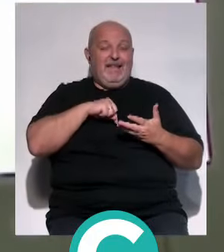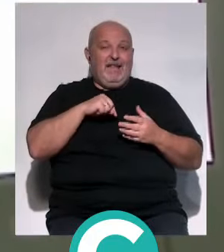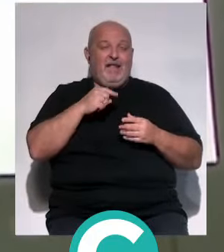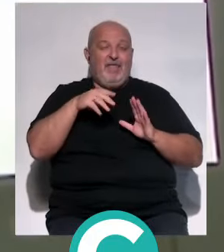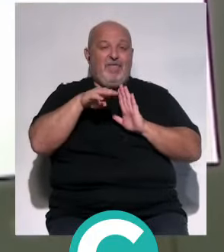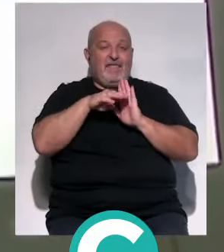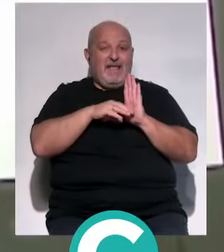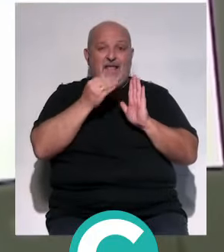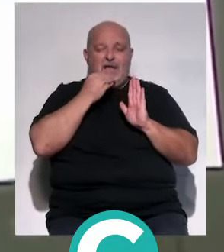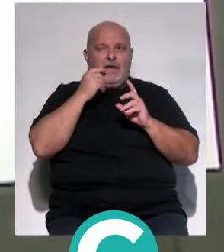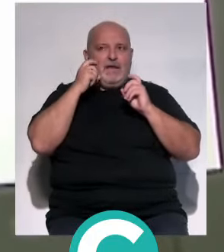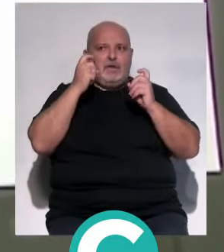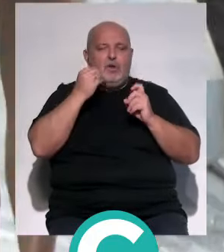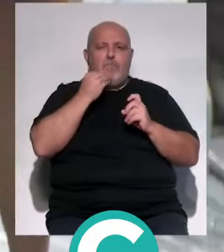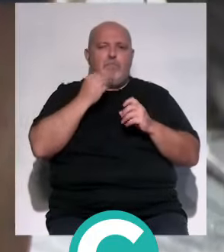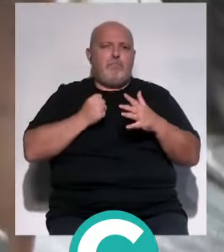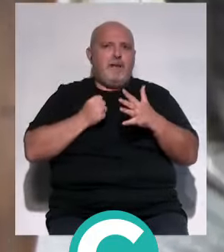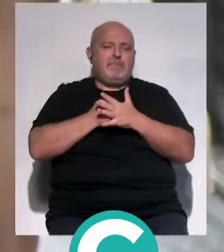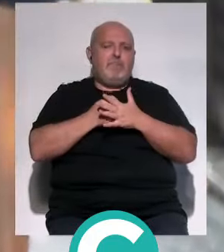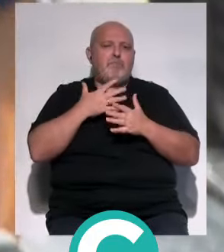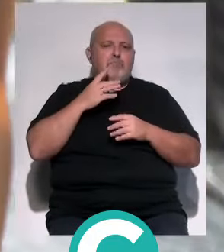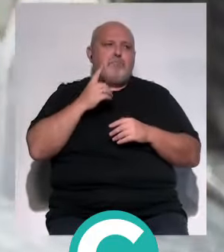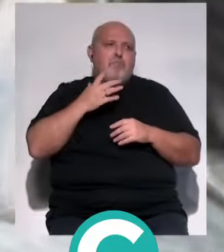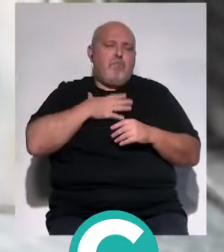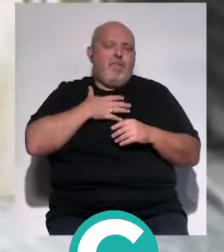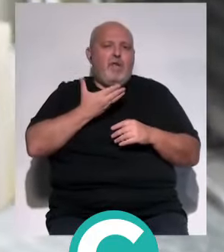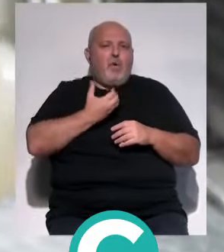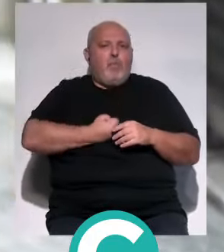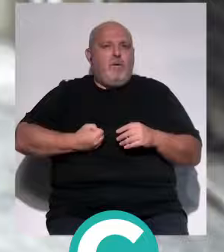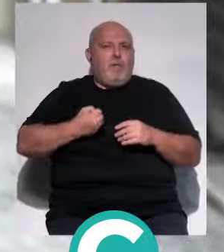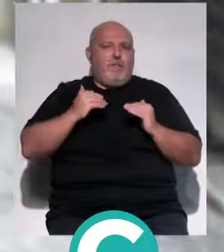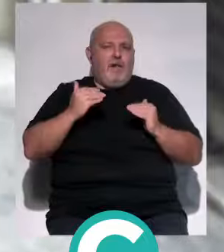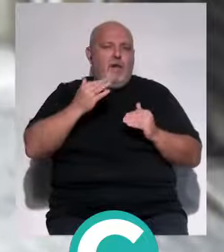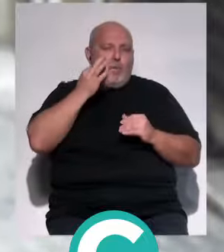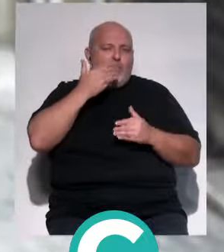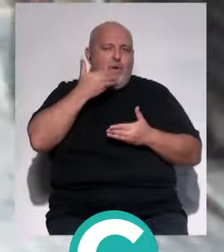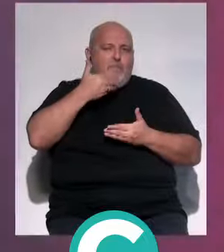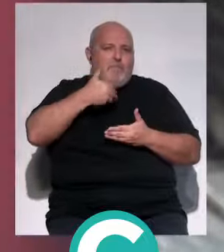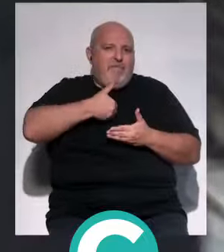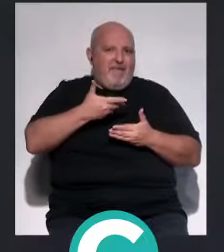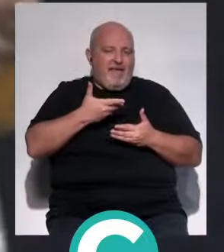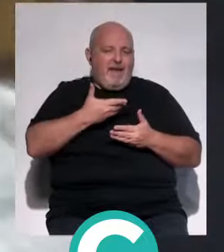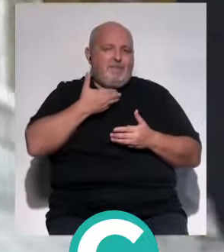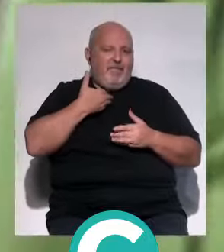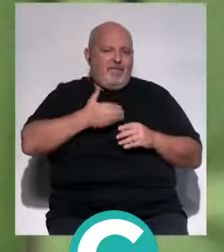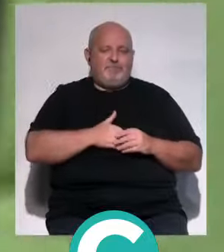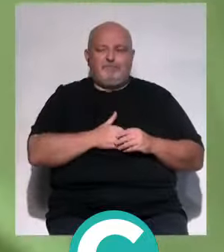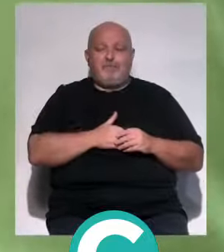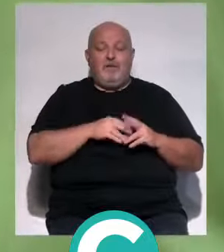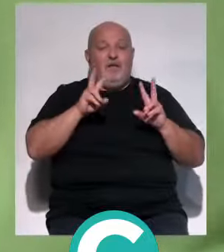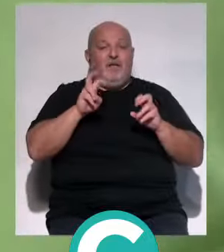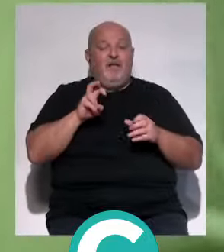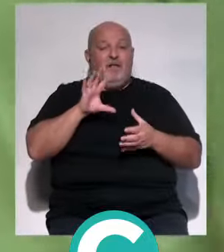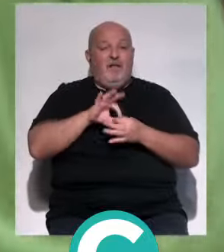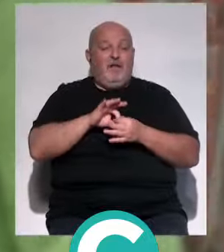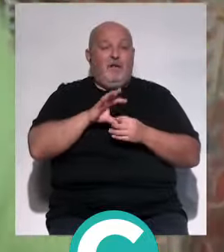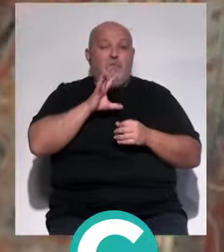dieta saludable, que intenten comer lo que puedan, lo que el cuerpo le pida y lo que le apetezca en ese momento. Es que traemos el tema a la sección